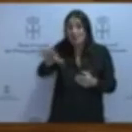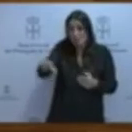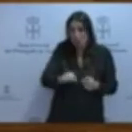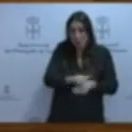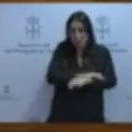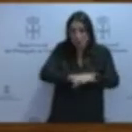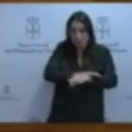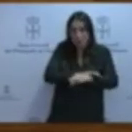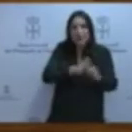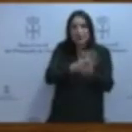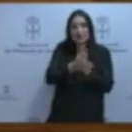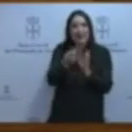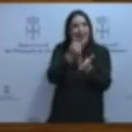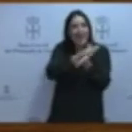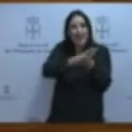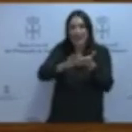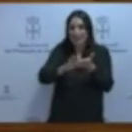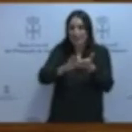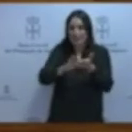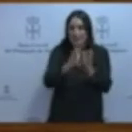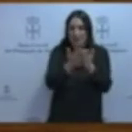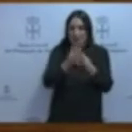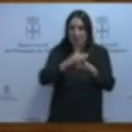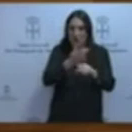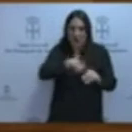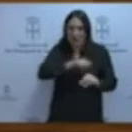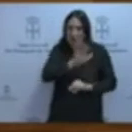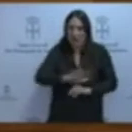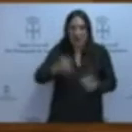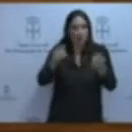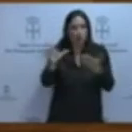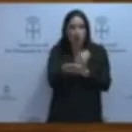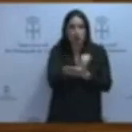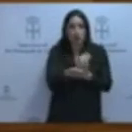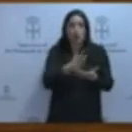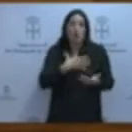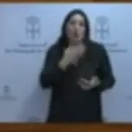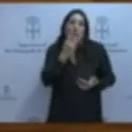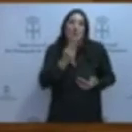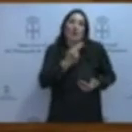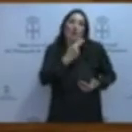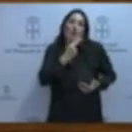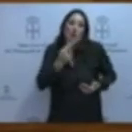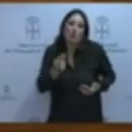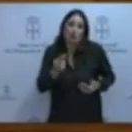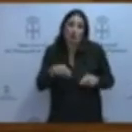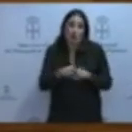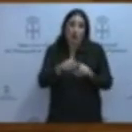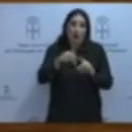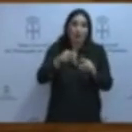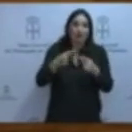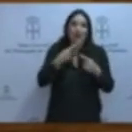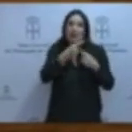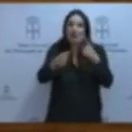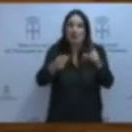estudiantes en España. Una promesa electoral que quizá tuviera mucho más de instrucciones a concejales y diputados de su